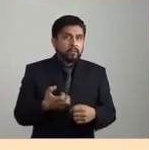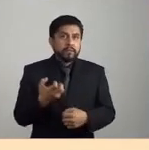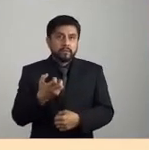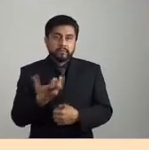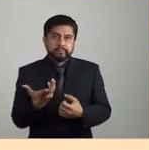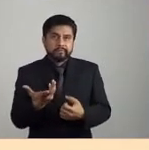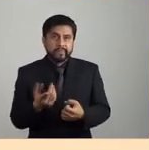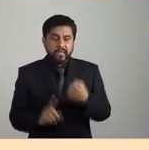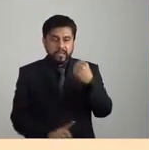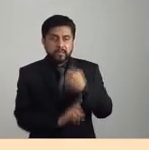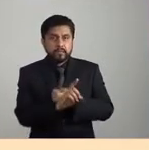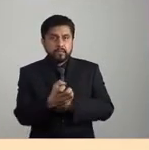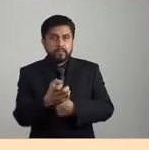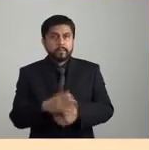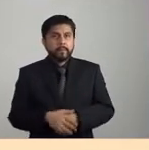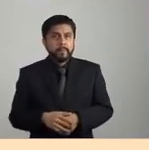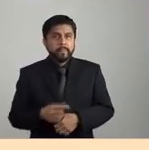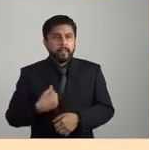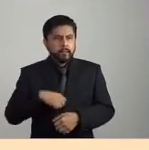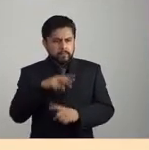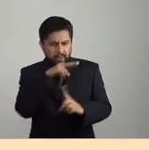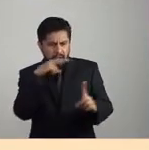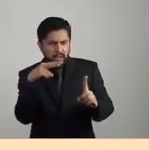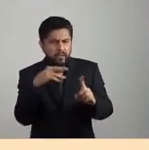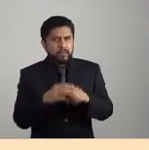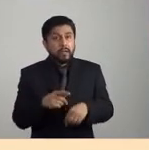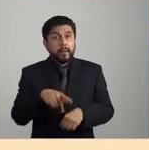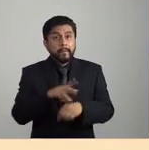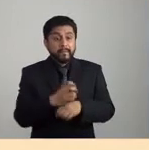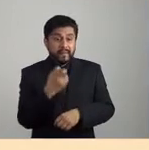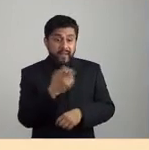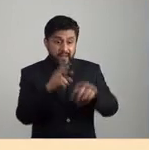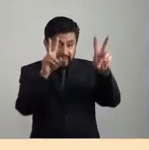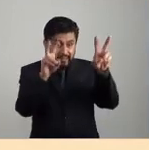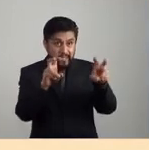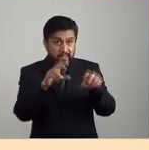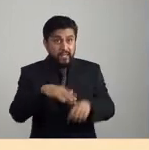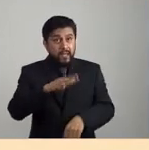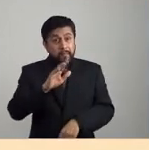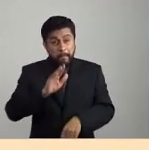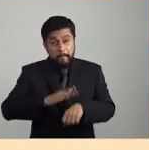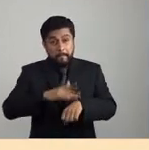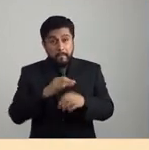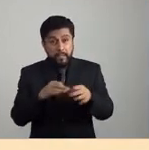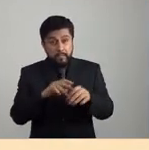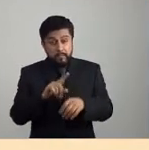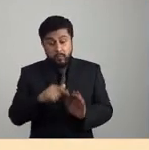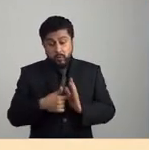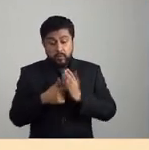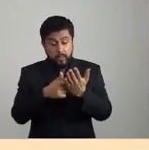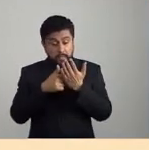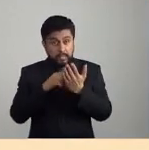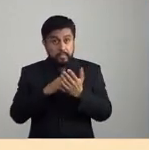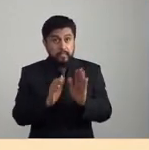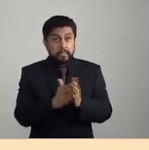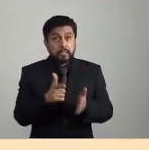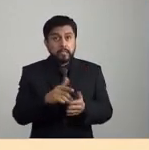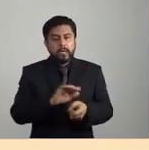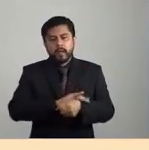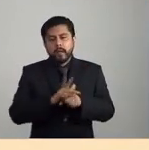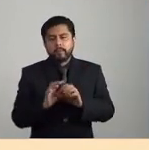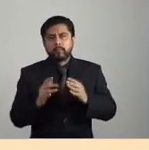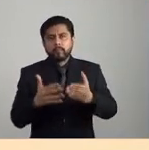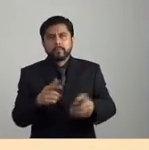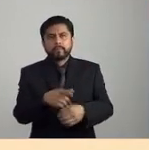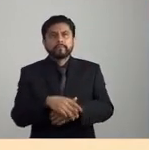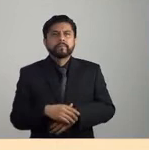humanas, en fin, ¿no?, por donde se le quiera ver, pero ese es uno de los contenidos, digamos, que yo creo que se expone en esta pandemia. Y,